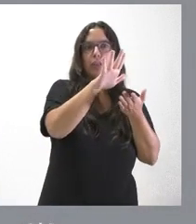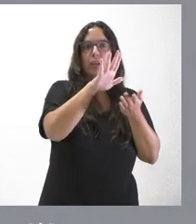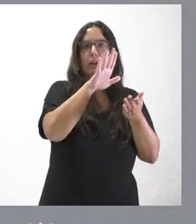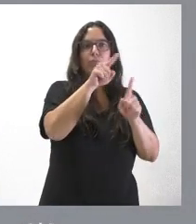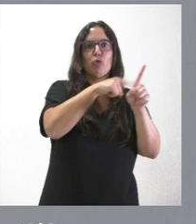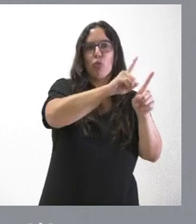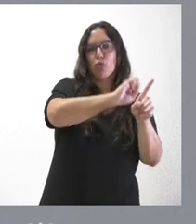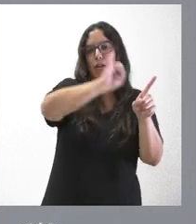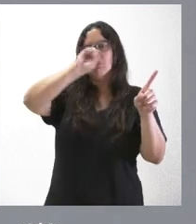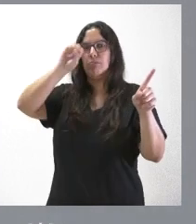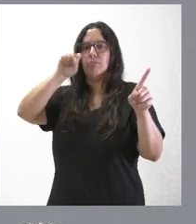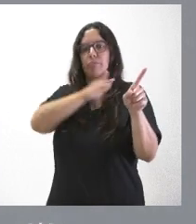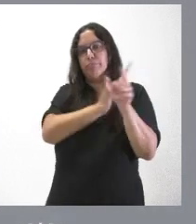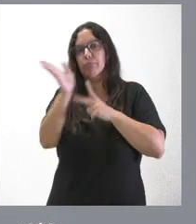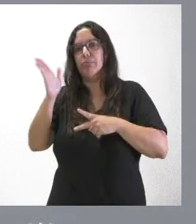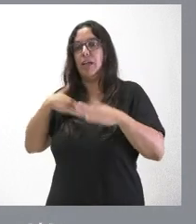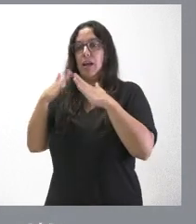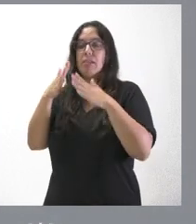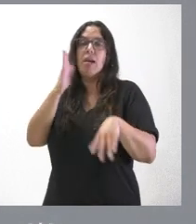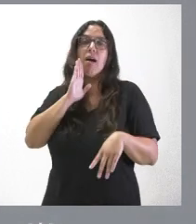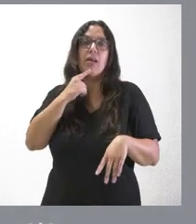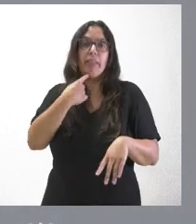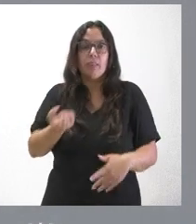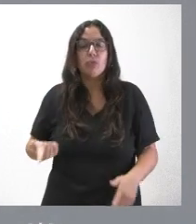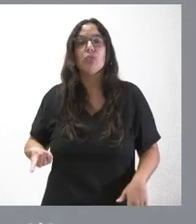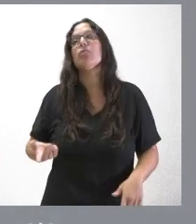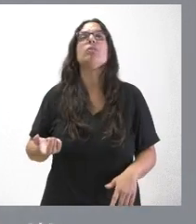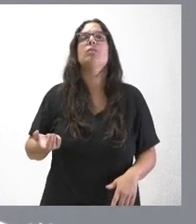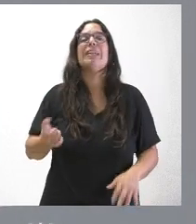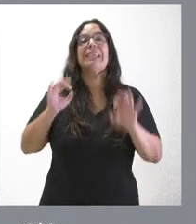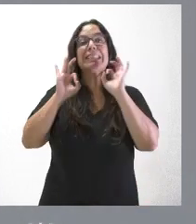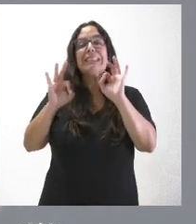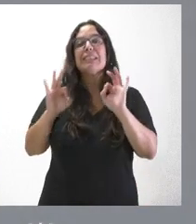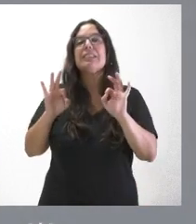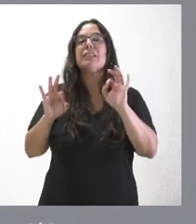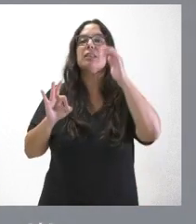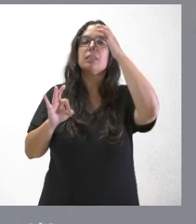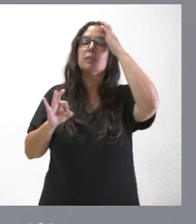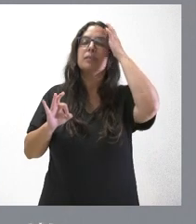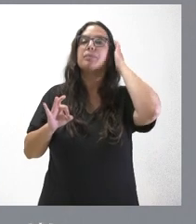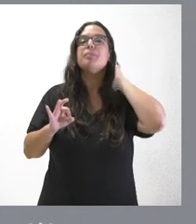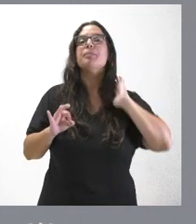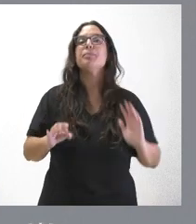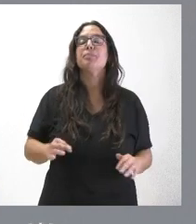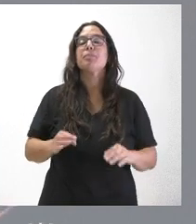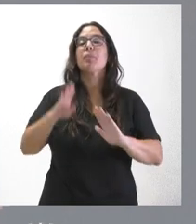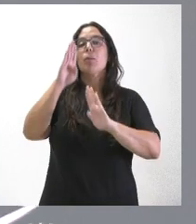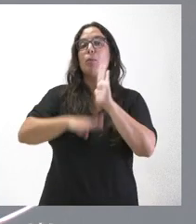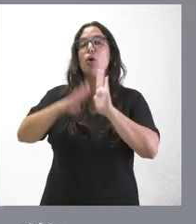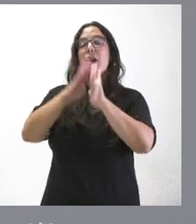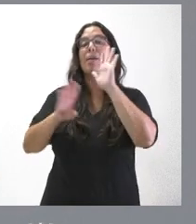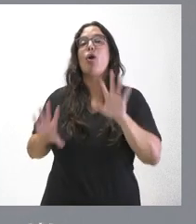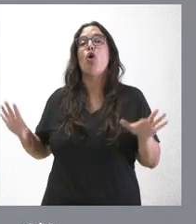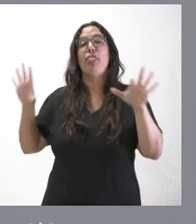educativos, pues le citaba yo alguno de ellos y muy específicamente el programa Concilia,